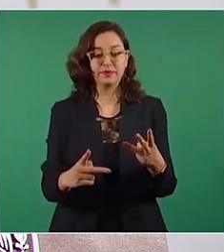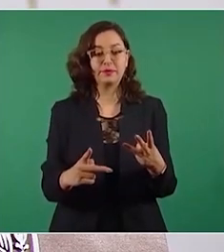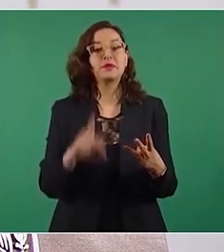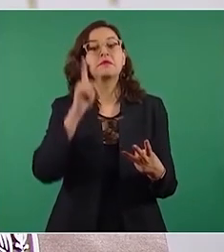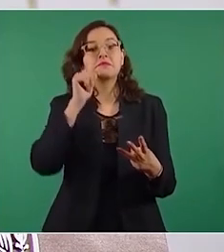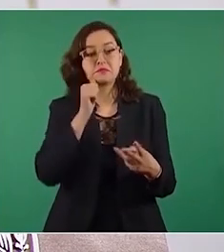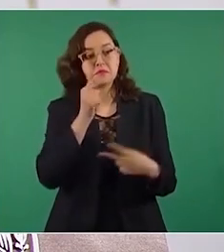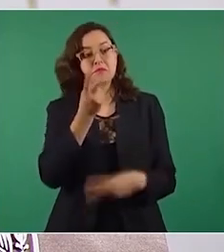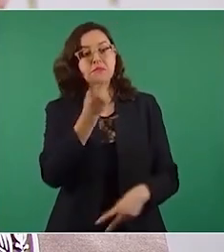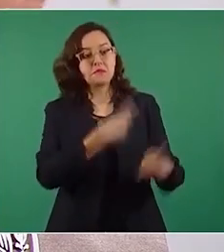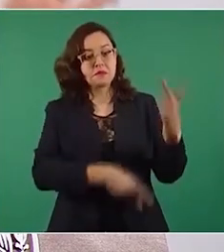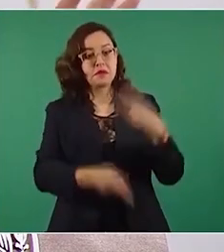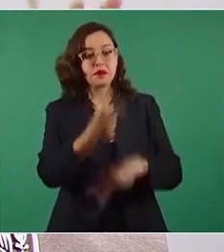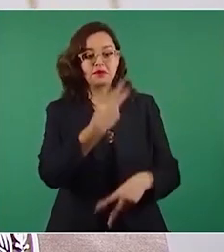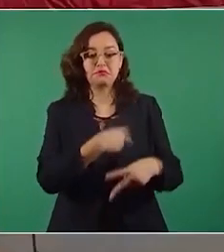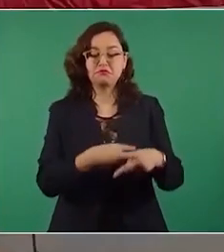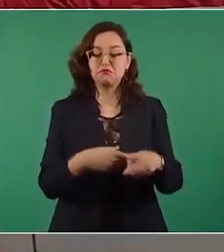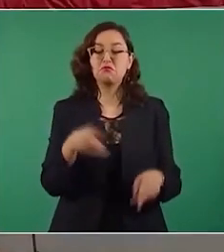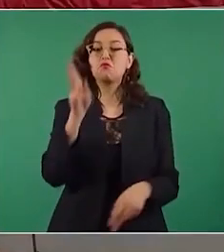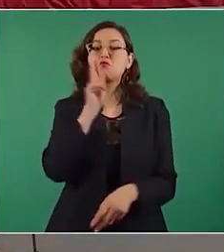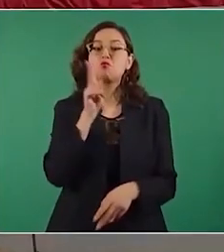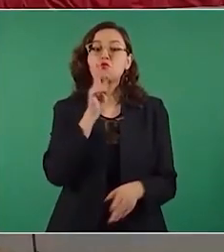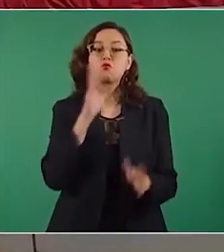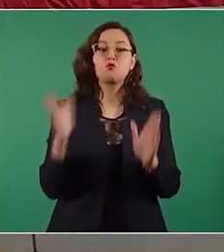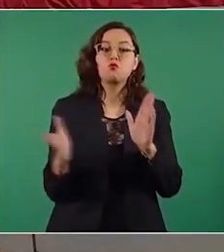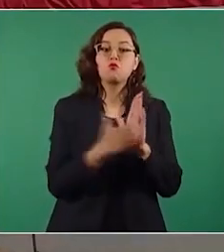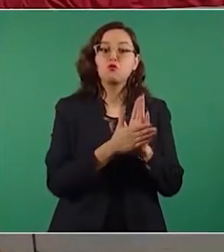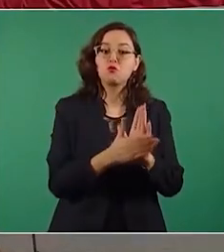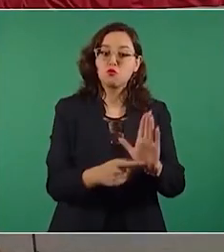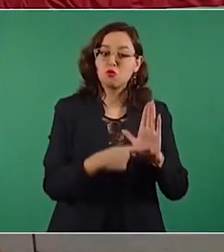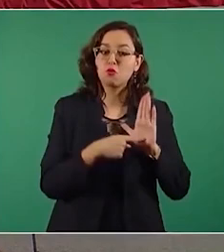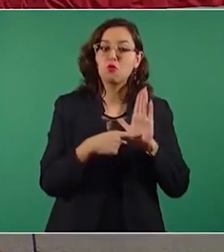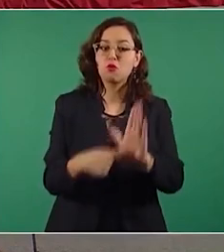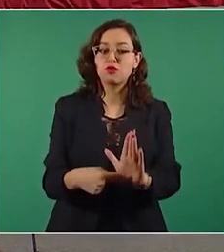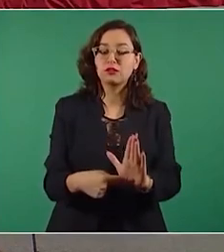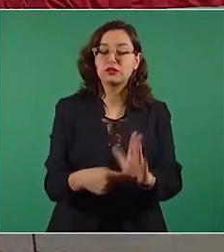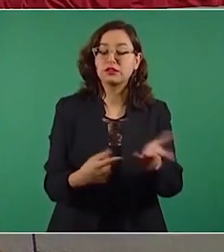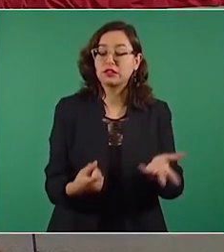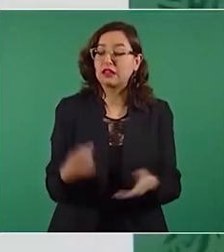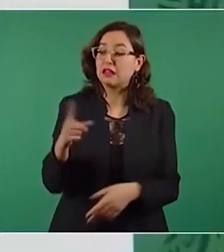para probar el daño que causa